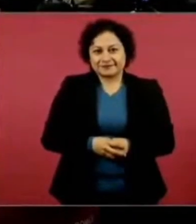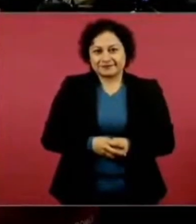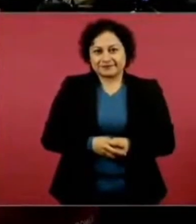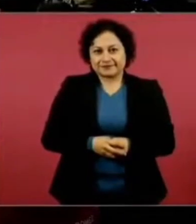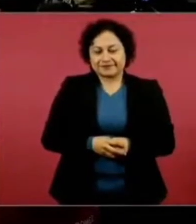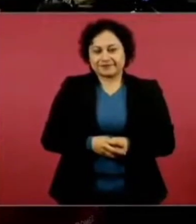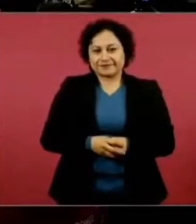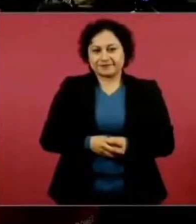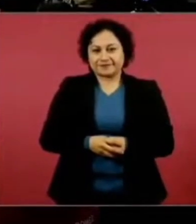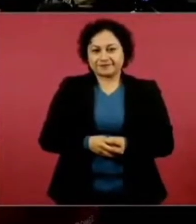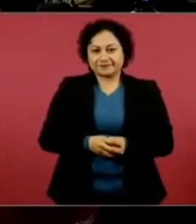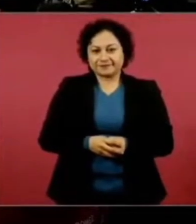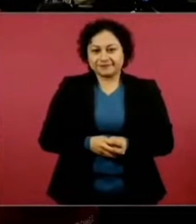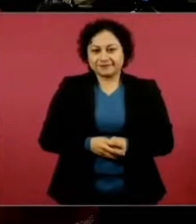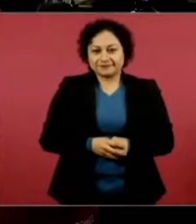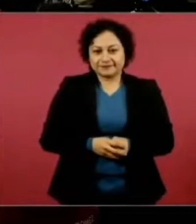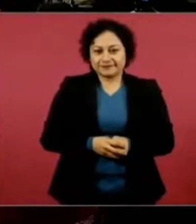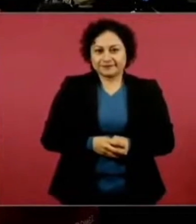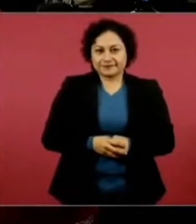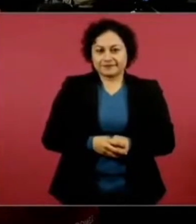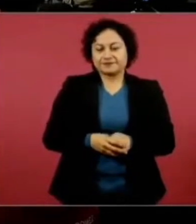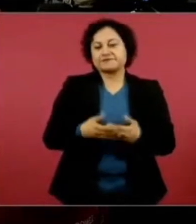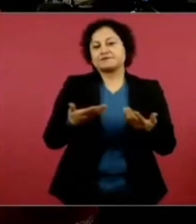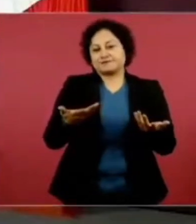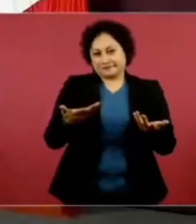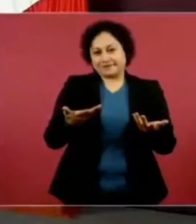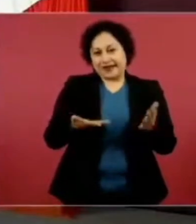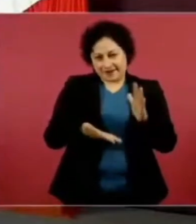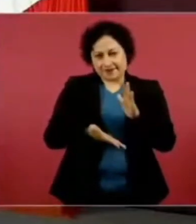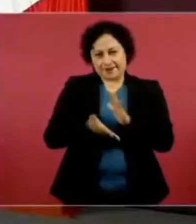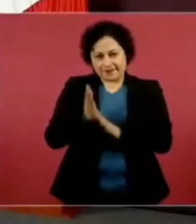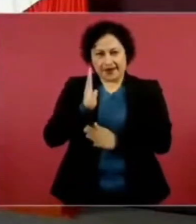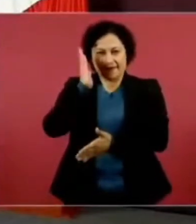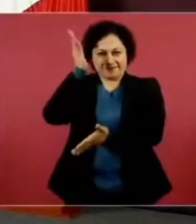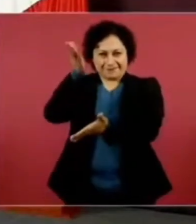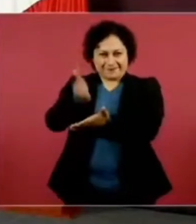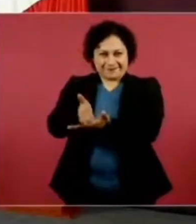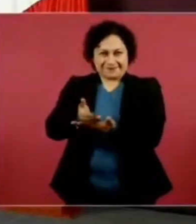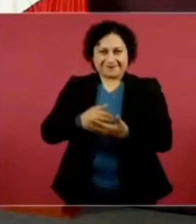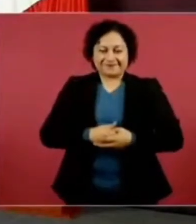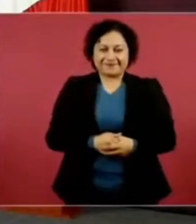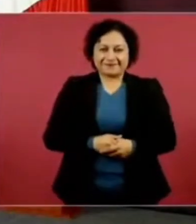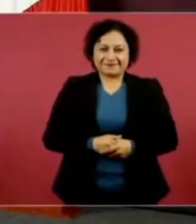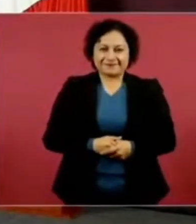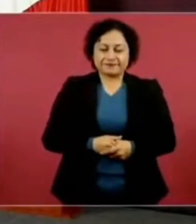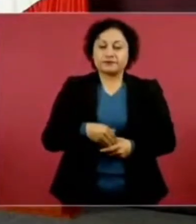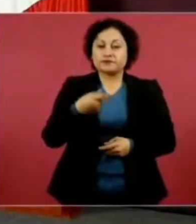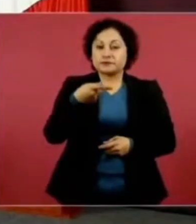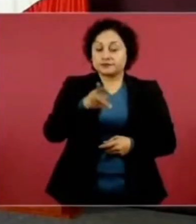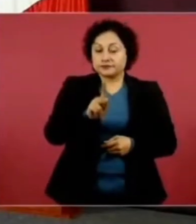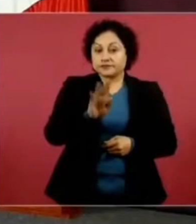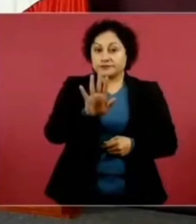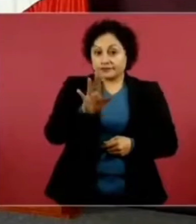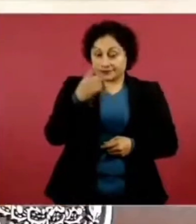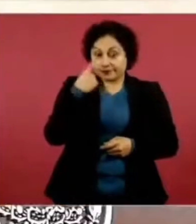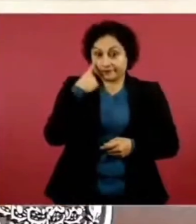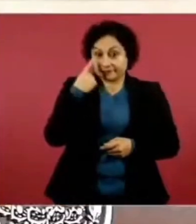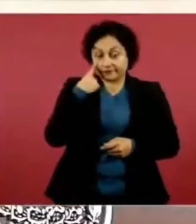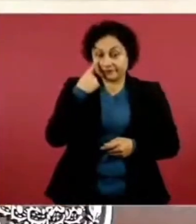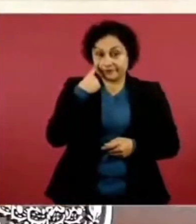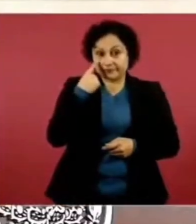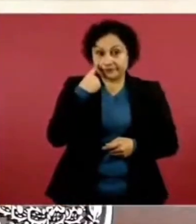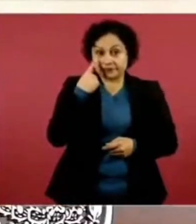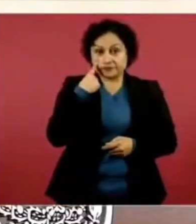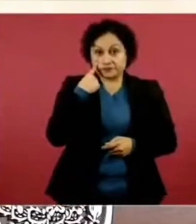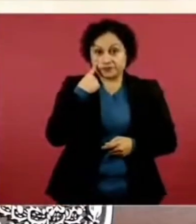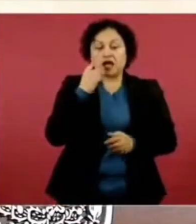A ver cuándo vamos allá, pero se está ampliando con más